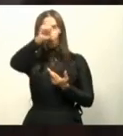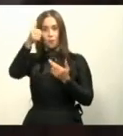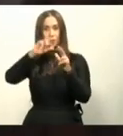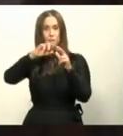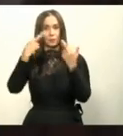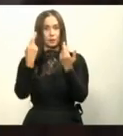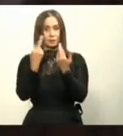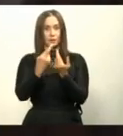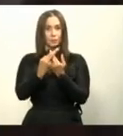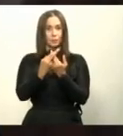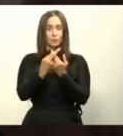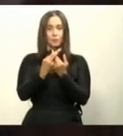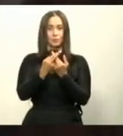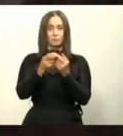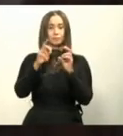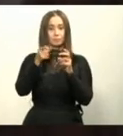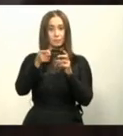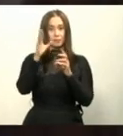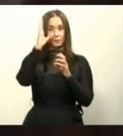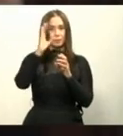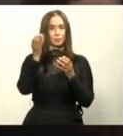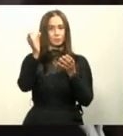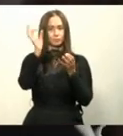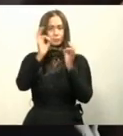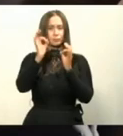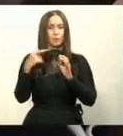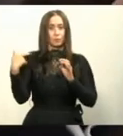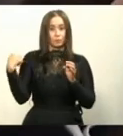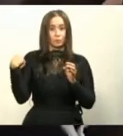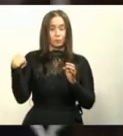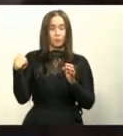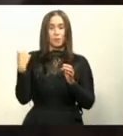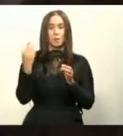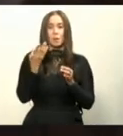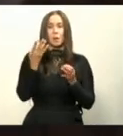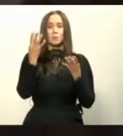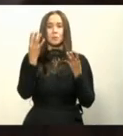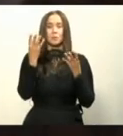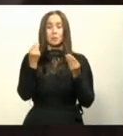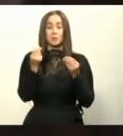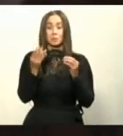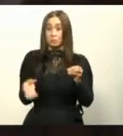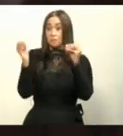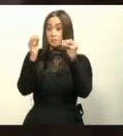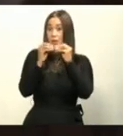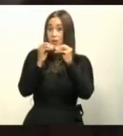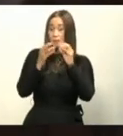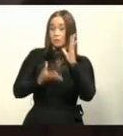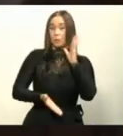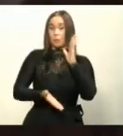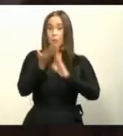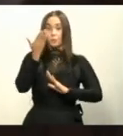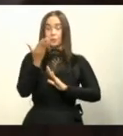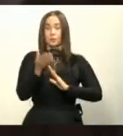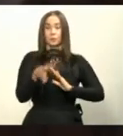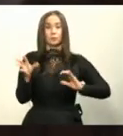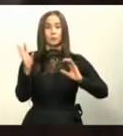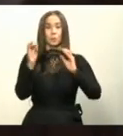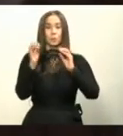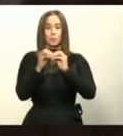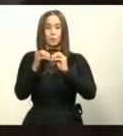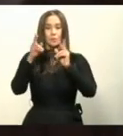en ese sentido. Pero mientras más podamos tener, pues vamos a ir también aumentando en cuanto al personal